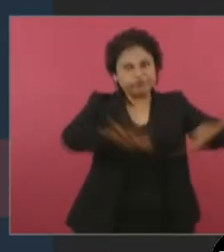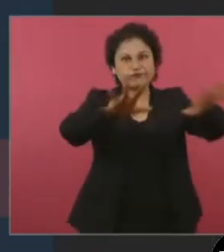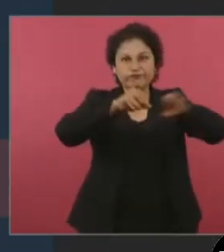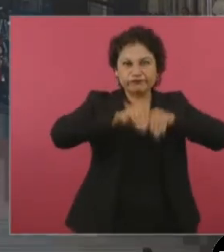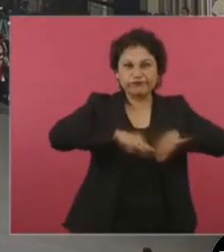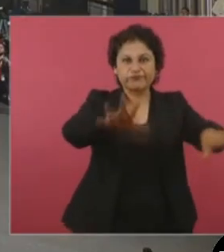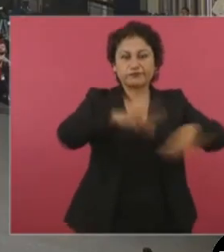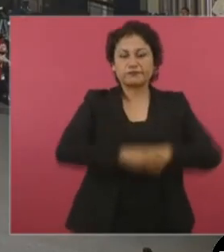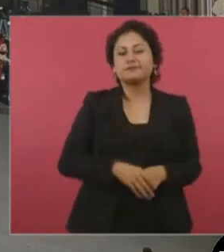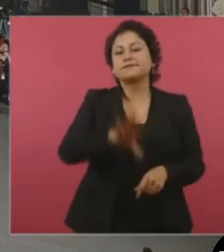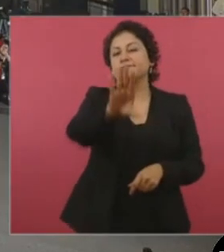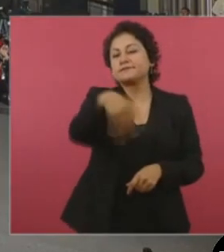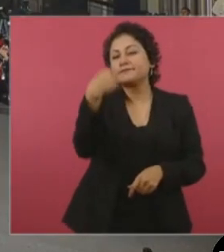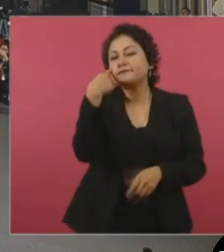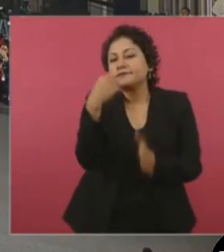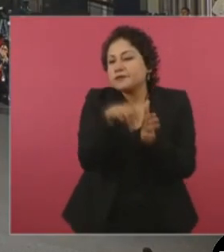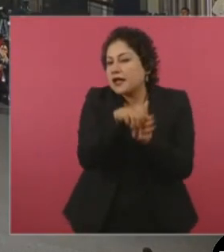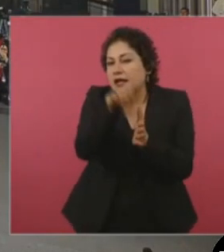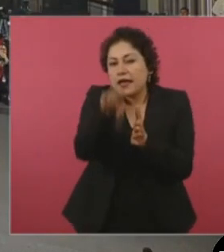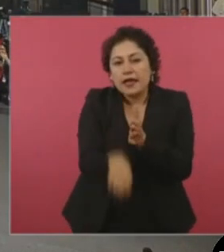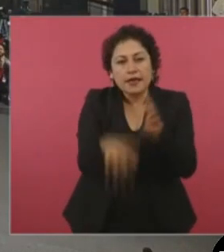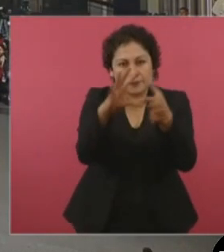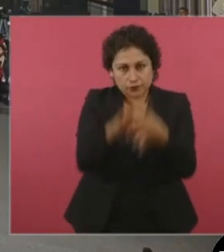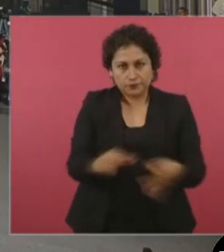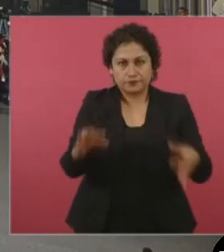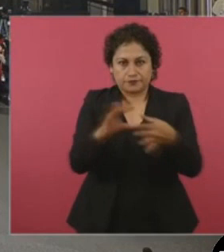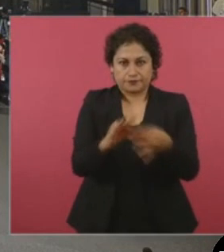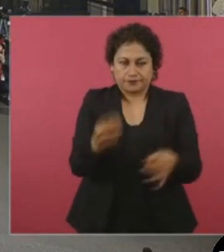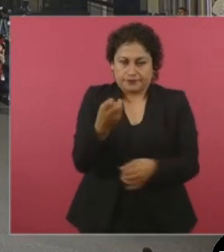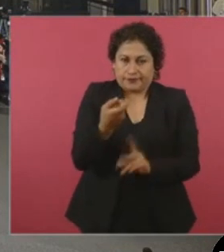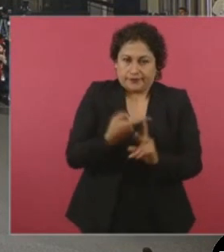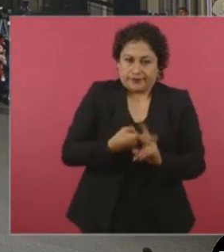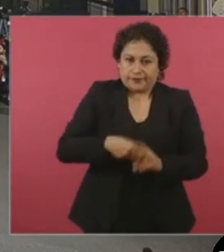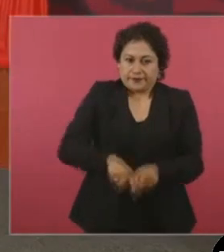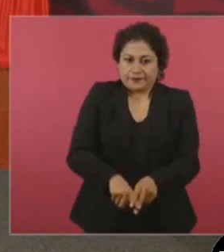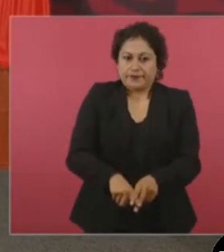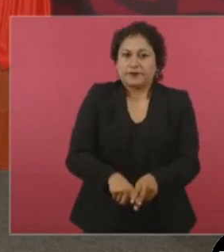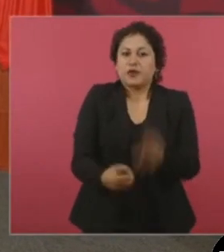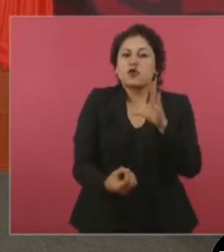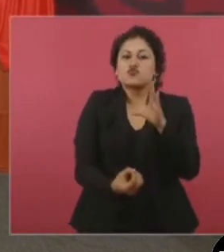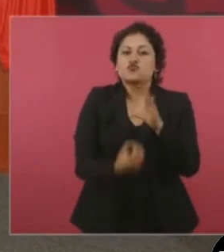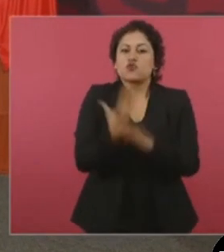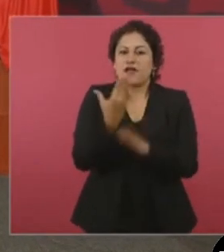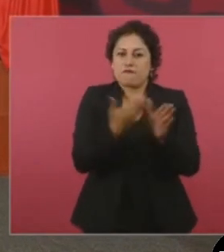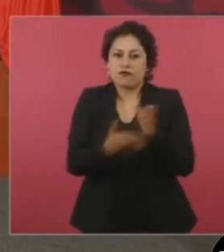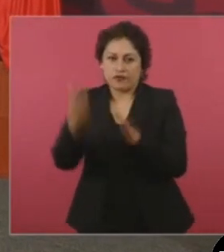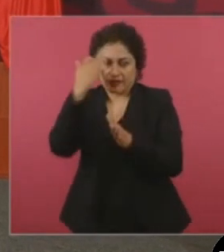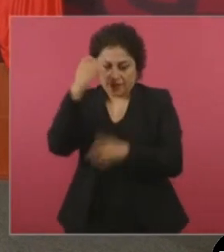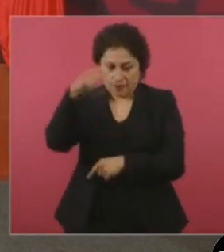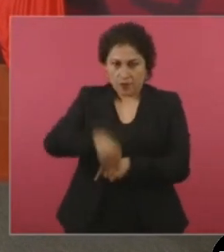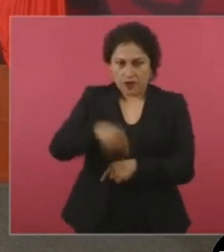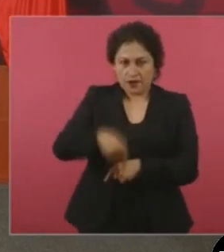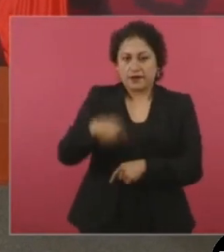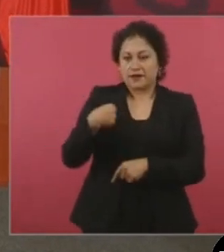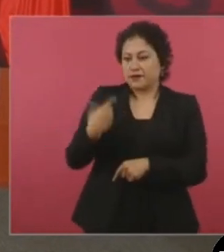Les voy a poner un ejemplo y así vamos a empezar la nueva sección. Le vamos a pedir